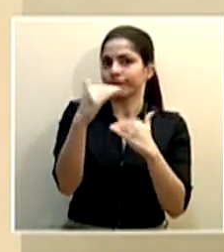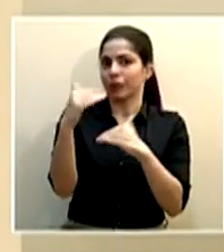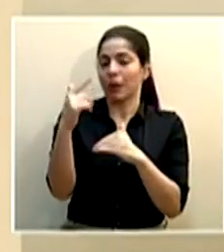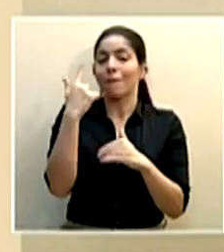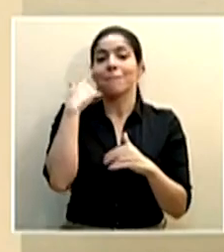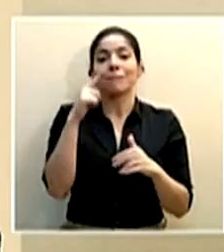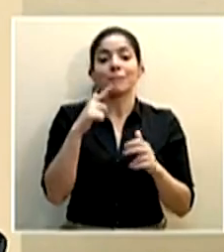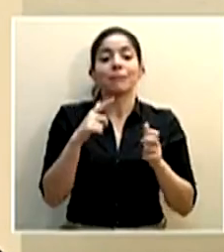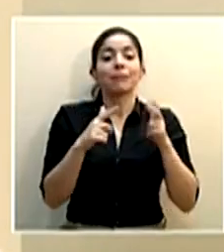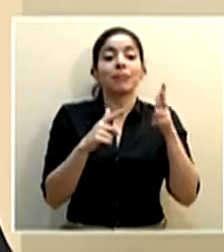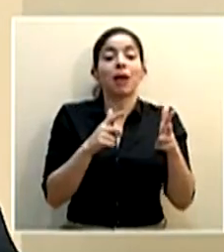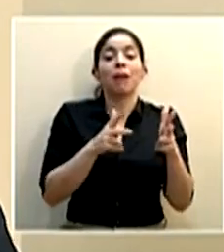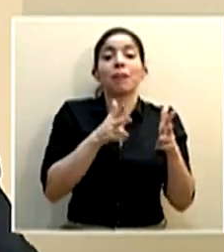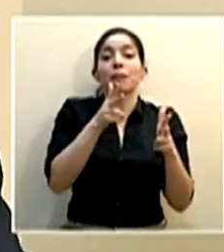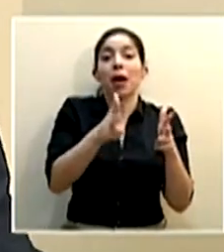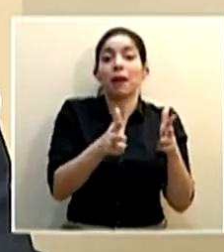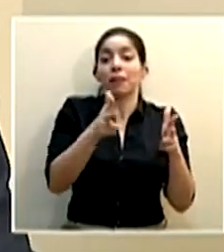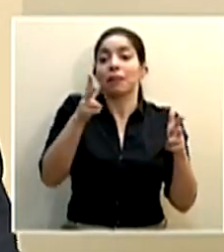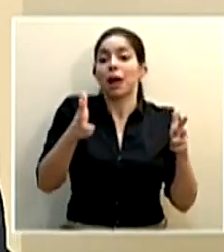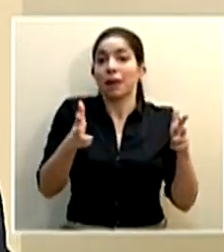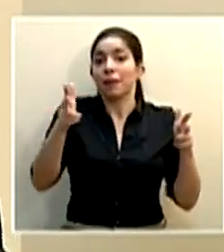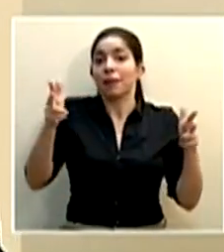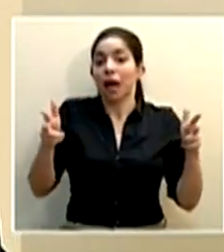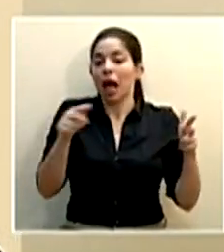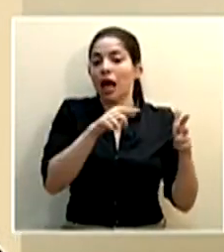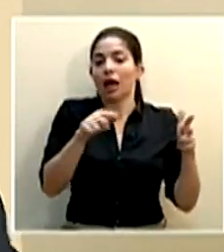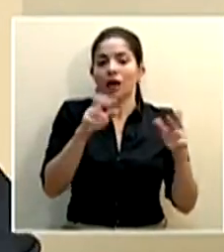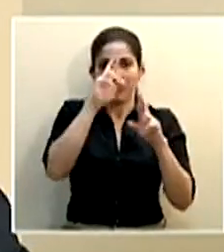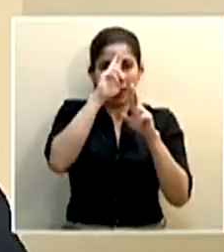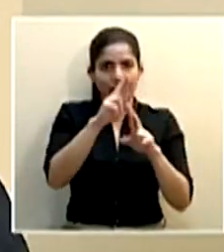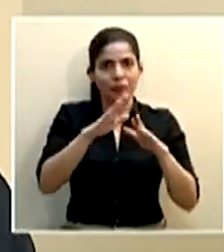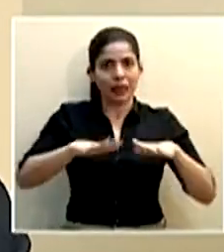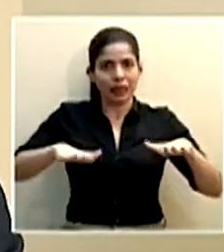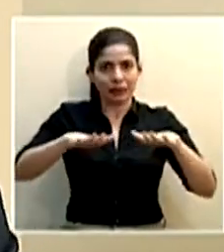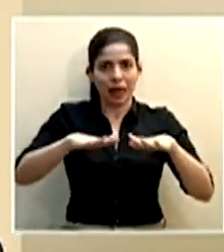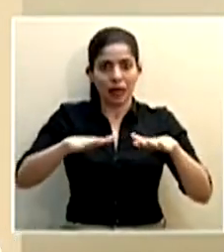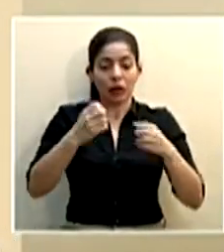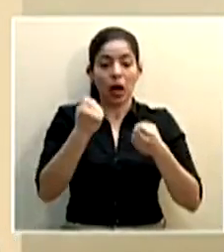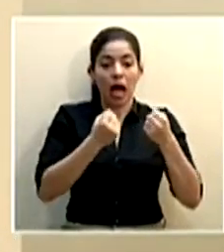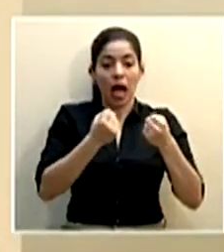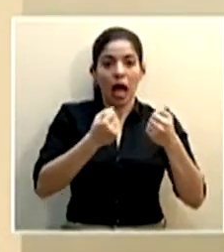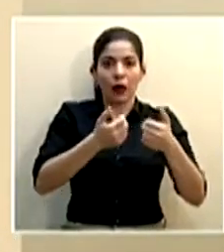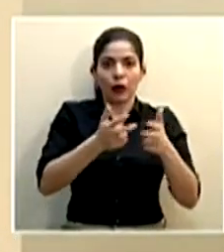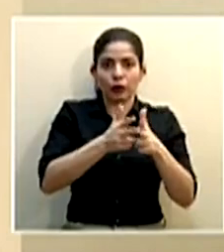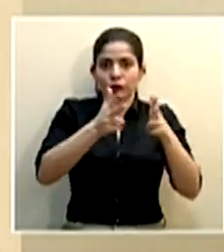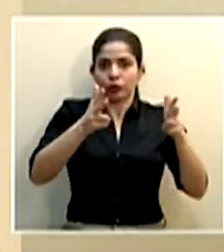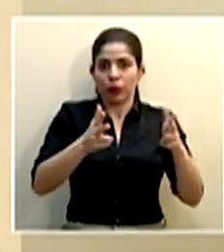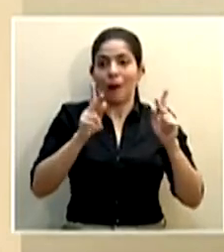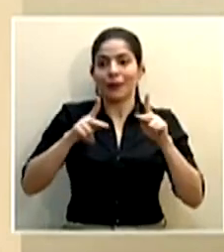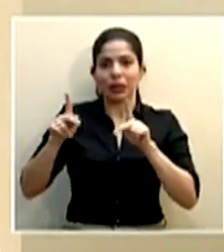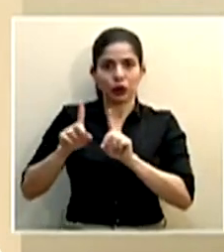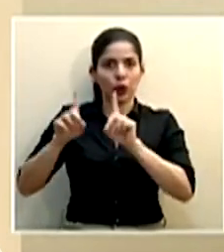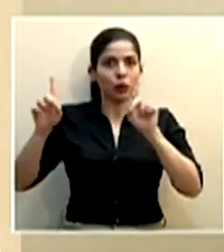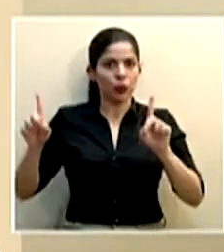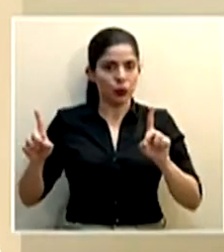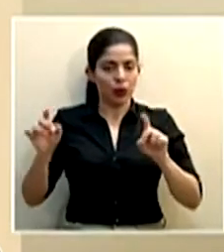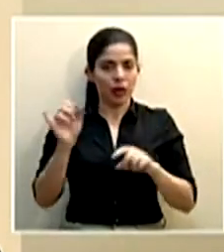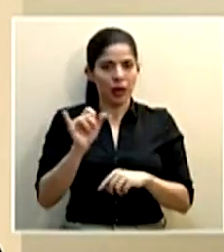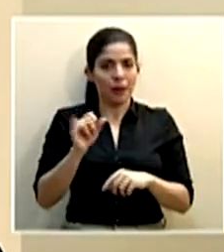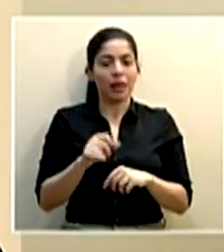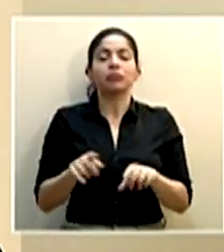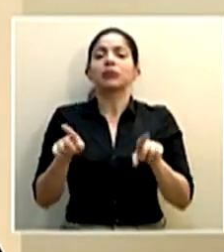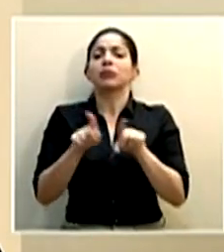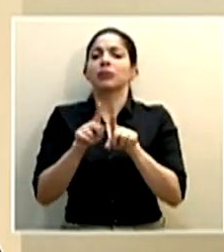parqueo respete los espacios no sólo entre los automóviles y las personas igualmente